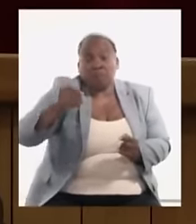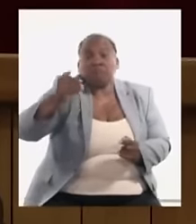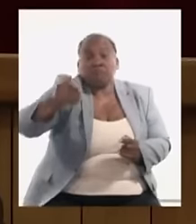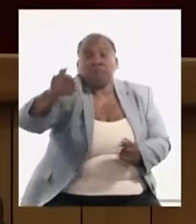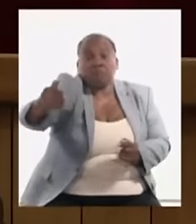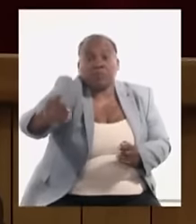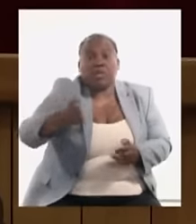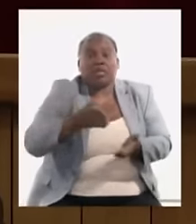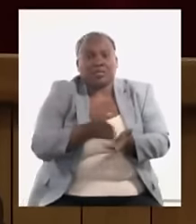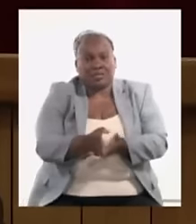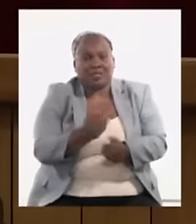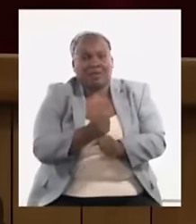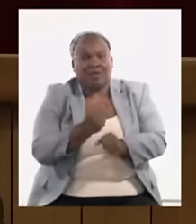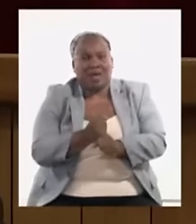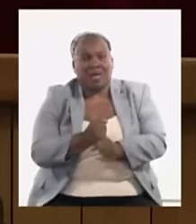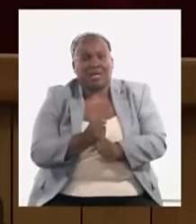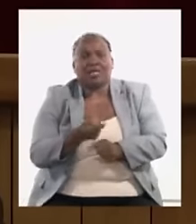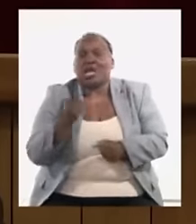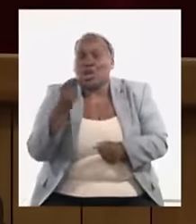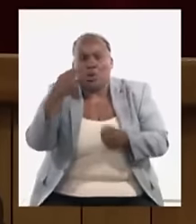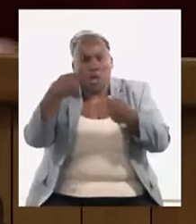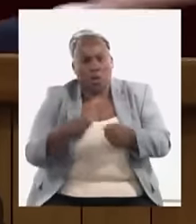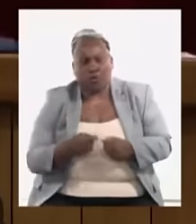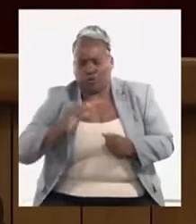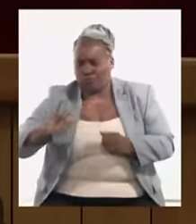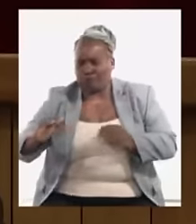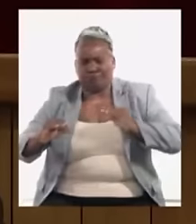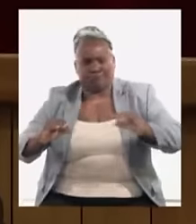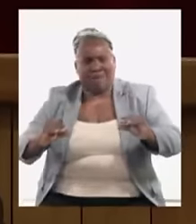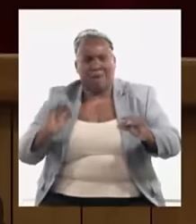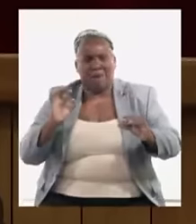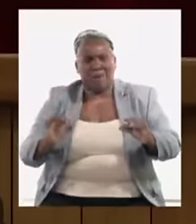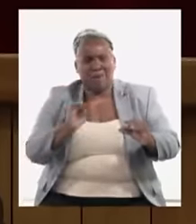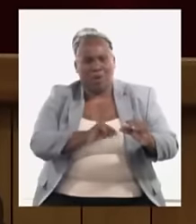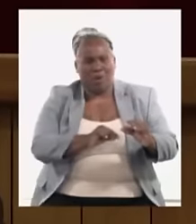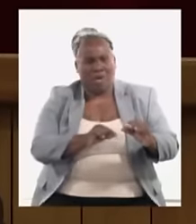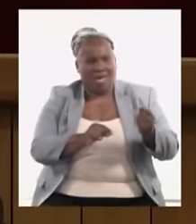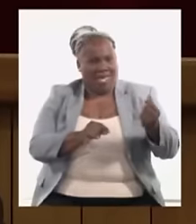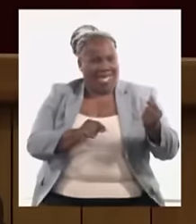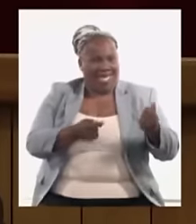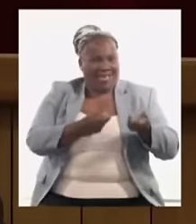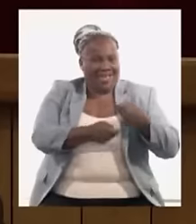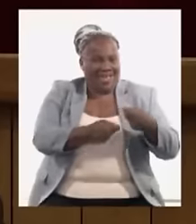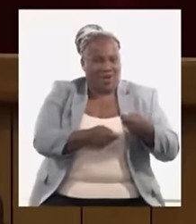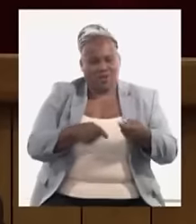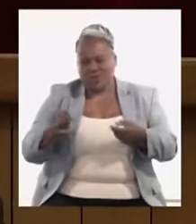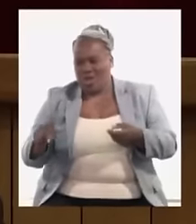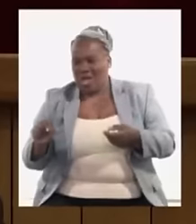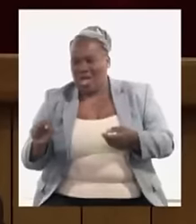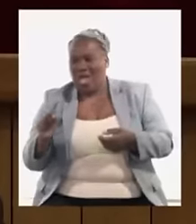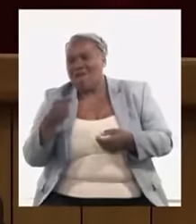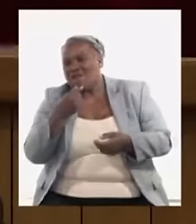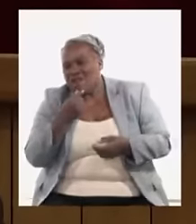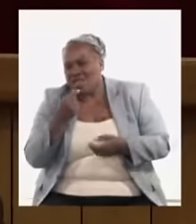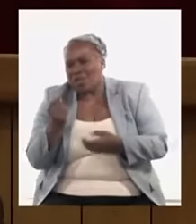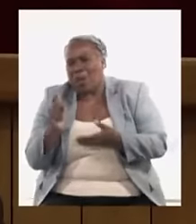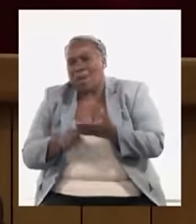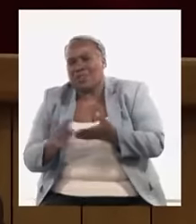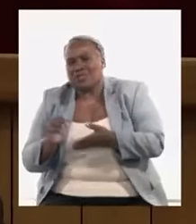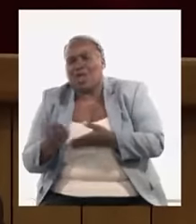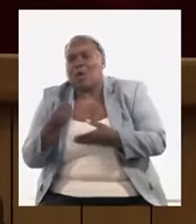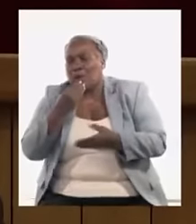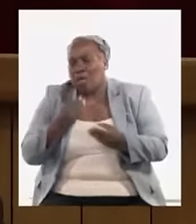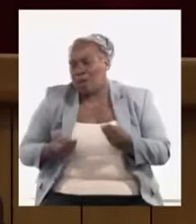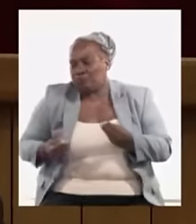justo que se reciba los subsidiados lo mismo es que recibe los que menos tienen y con ello pudiéramos darle más